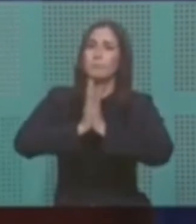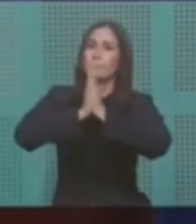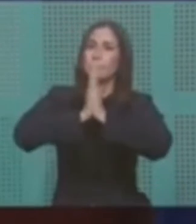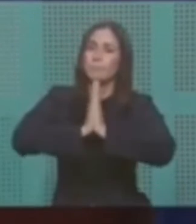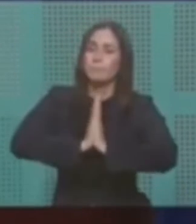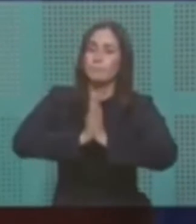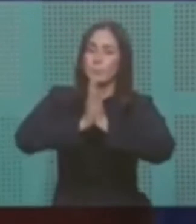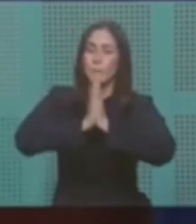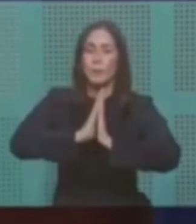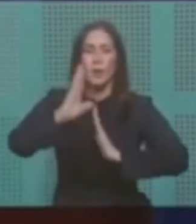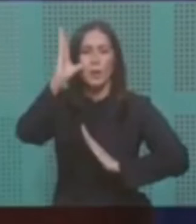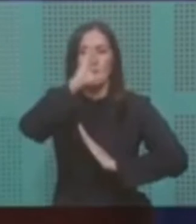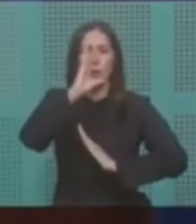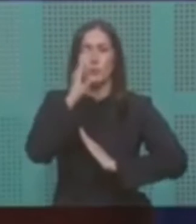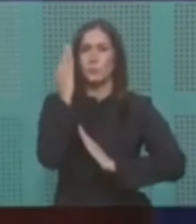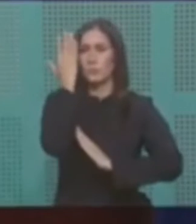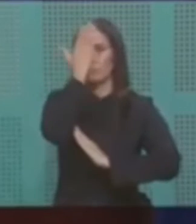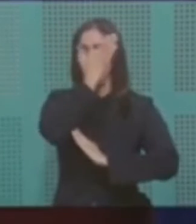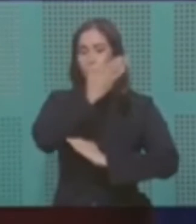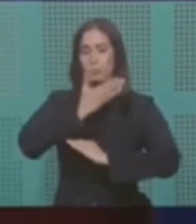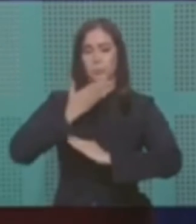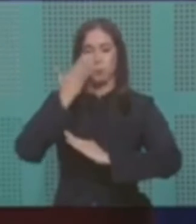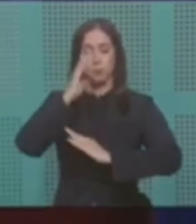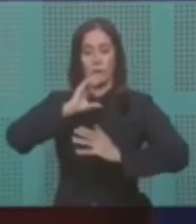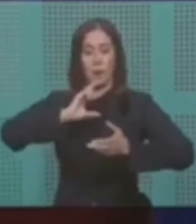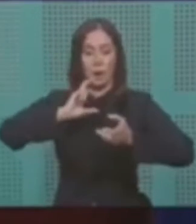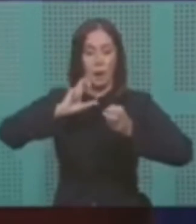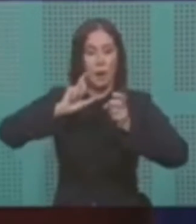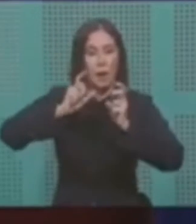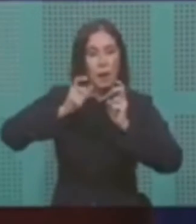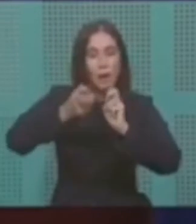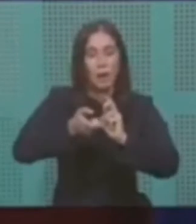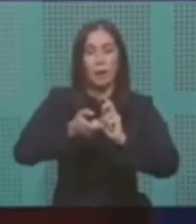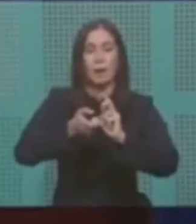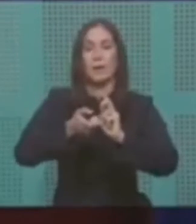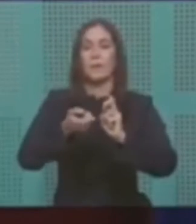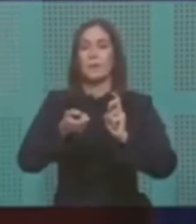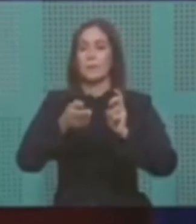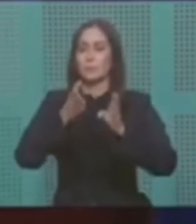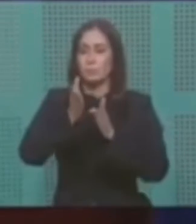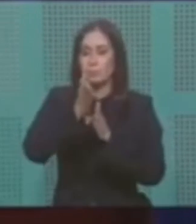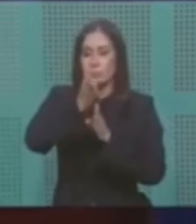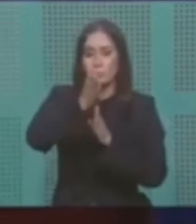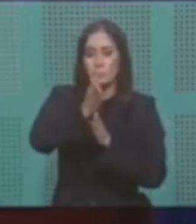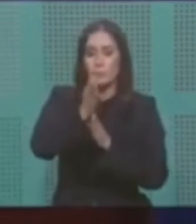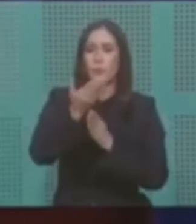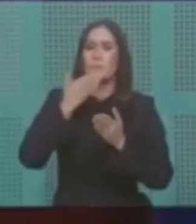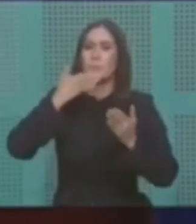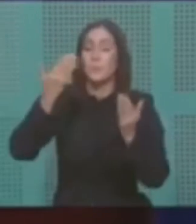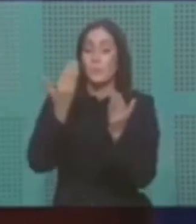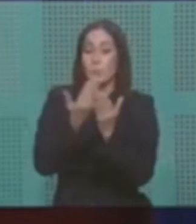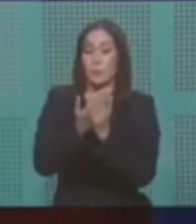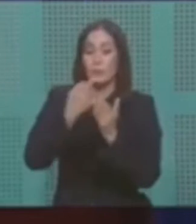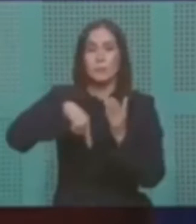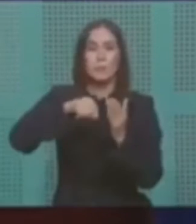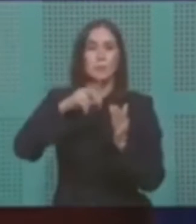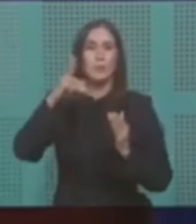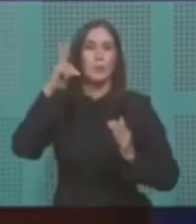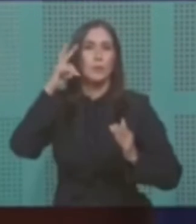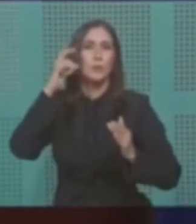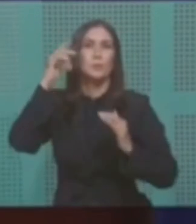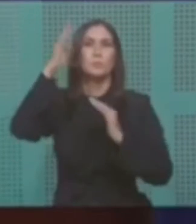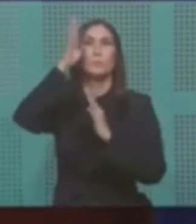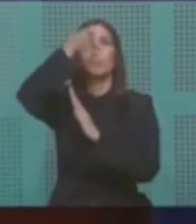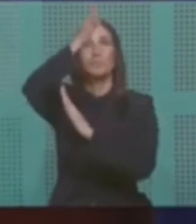y buscaren mi rostro y se convirtieren de sus malos caminos, entonces yo oiré desde los